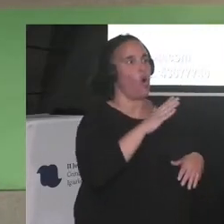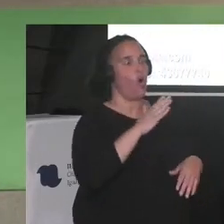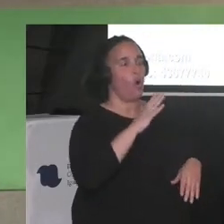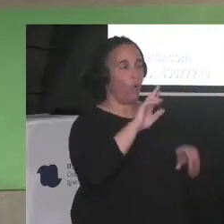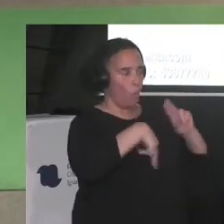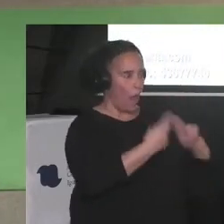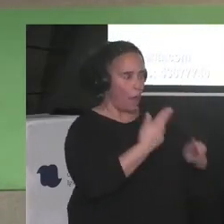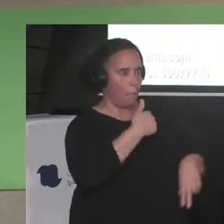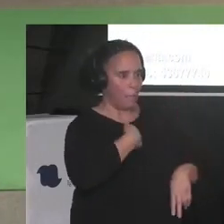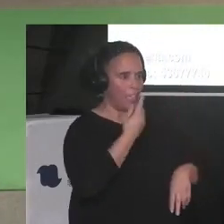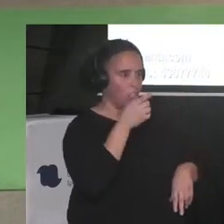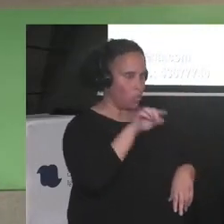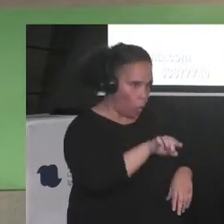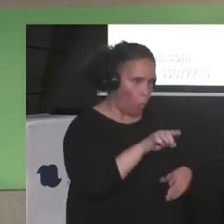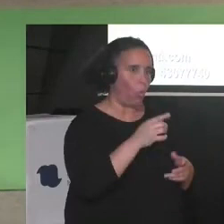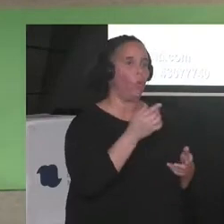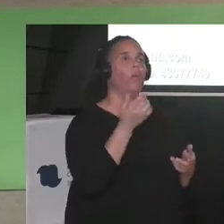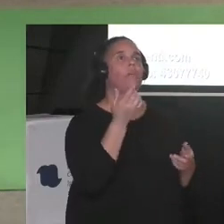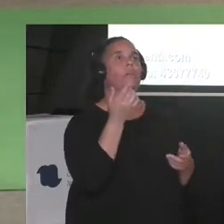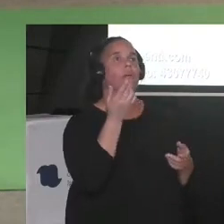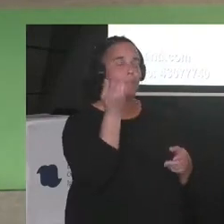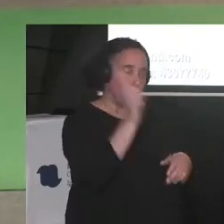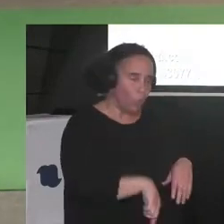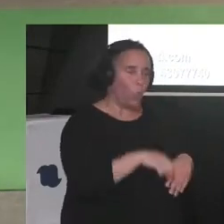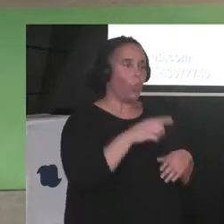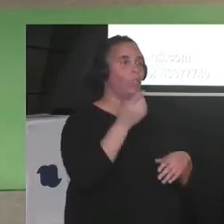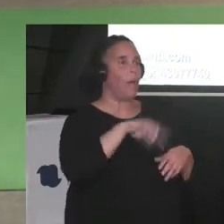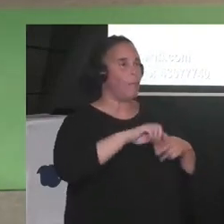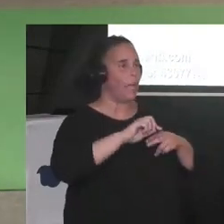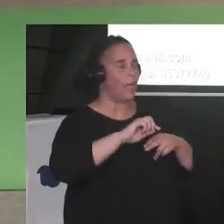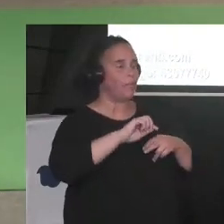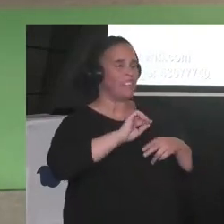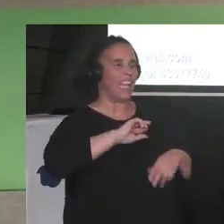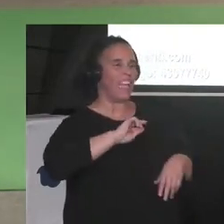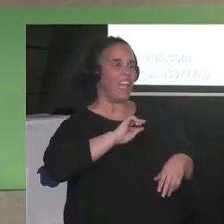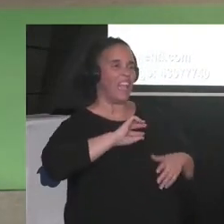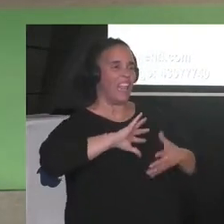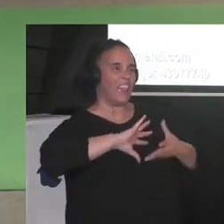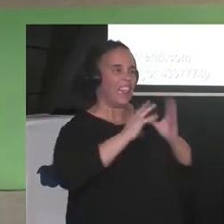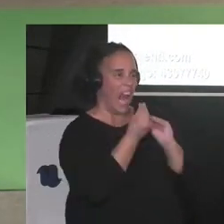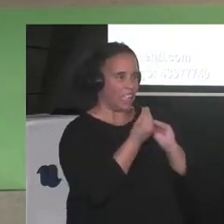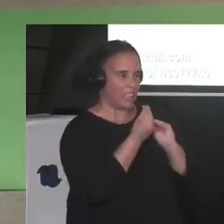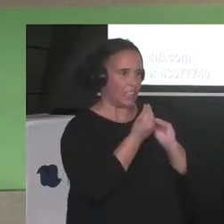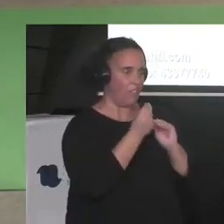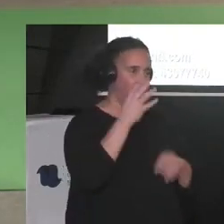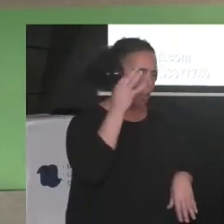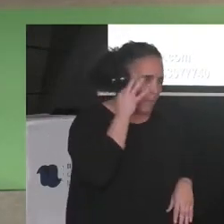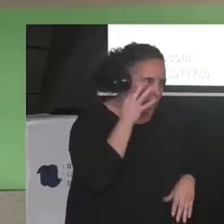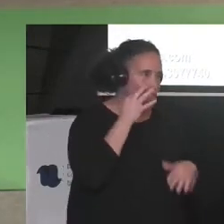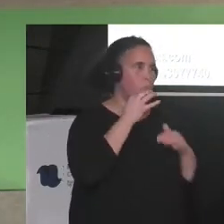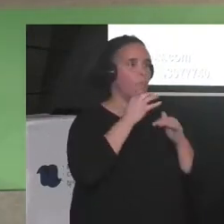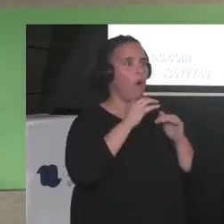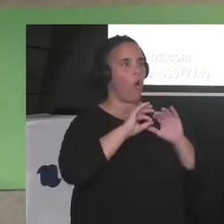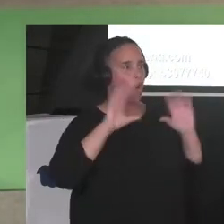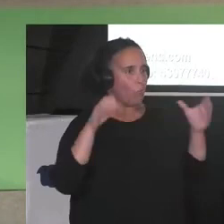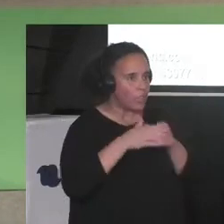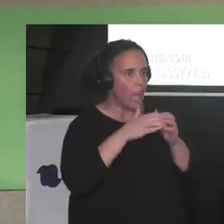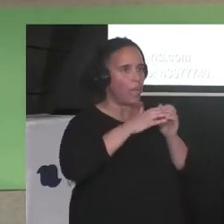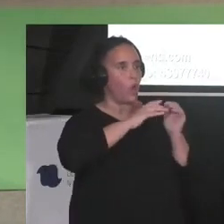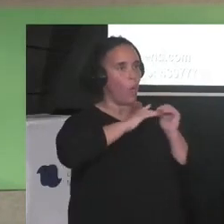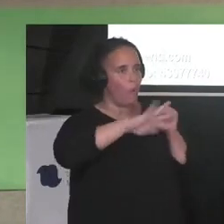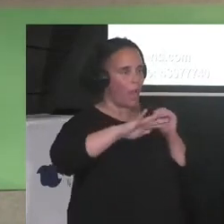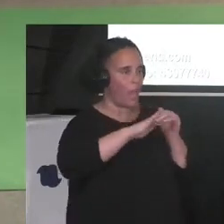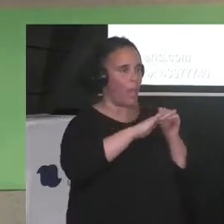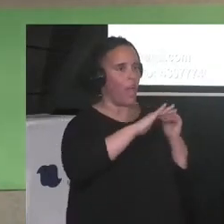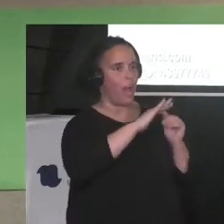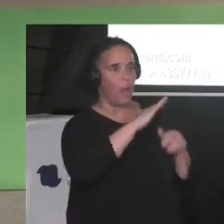el violador eres tú, el transfeminismo, los feminismos negros comunitarios y del sur, la marea verde, el aborto legal